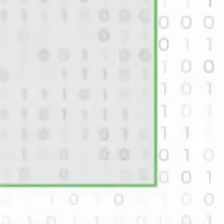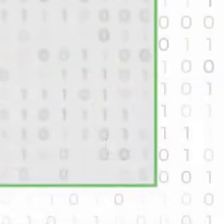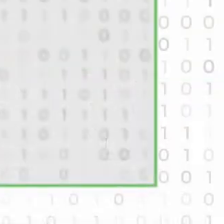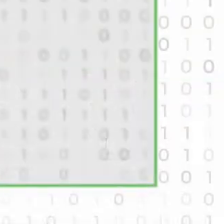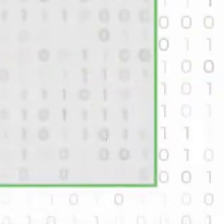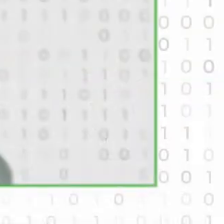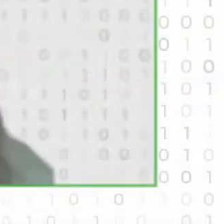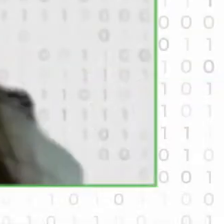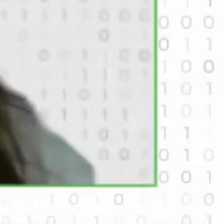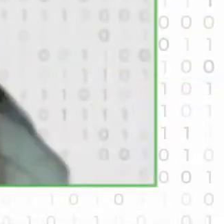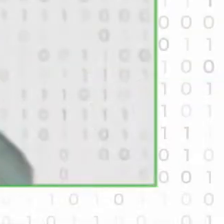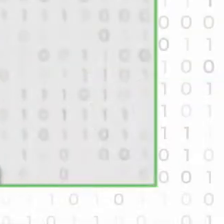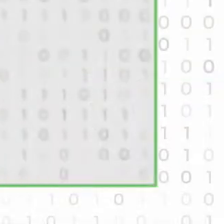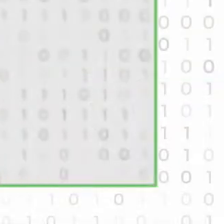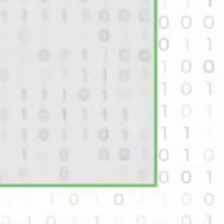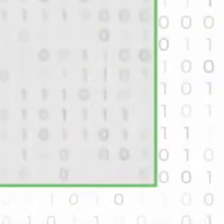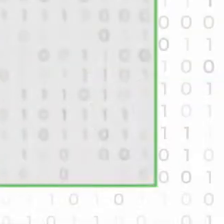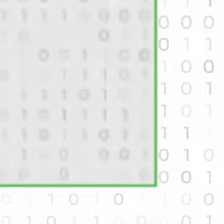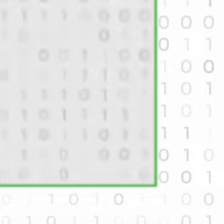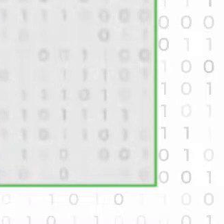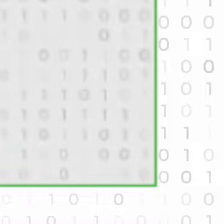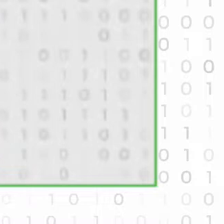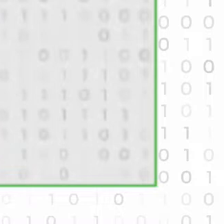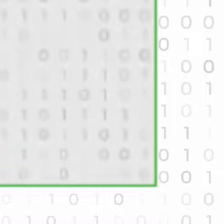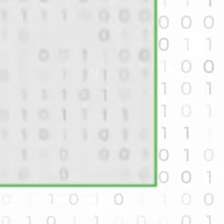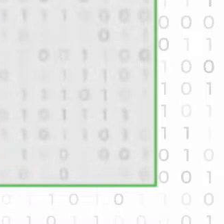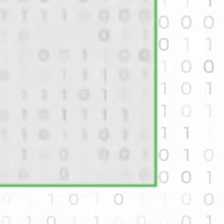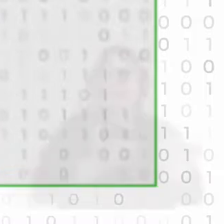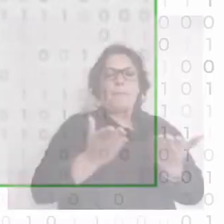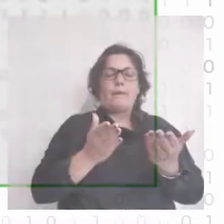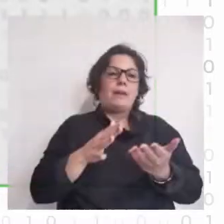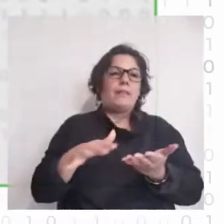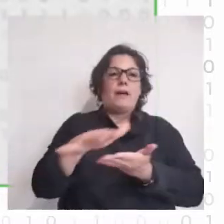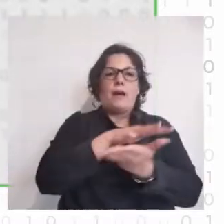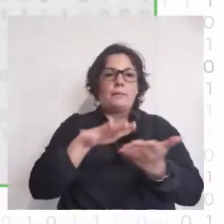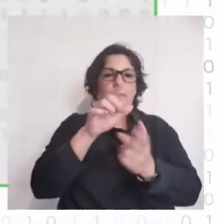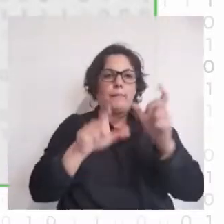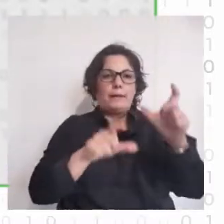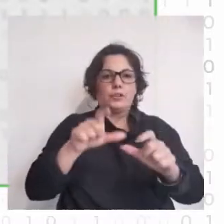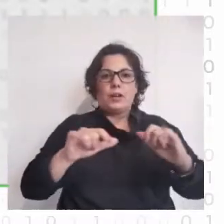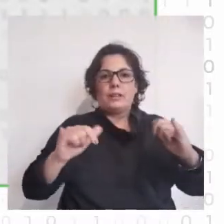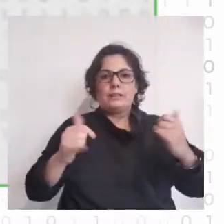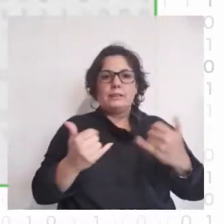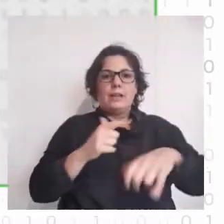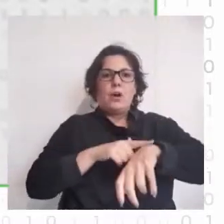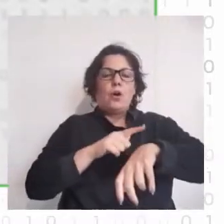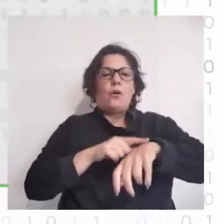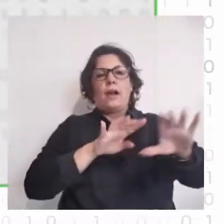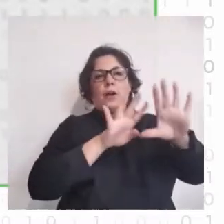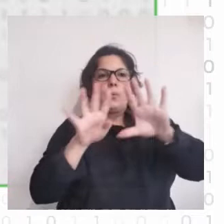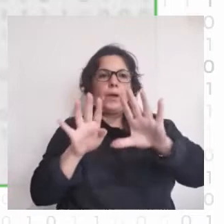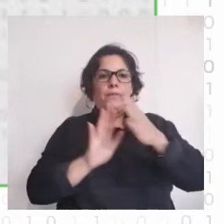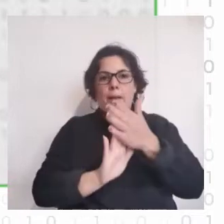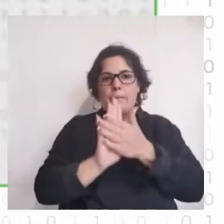Muy buenos días, le damos la bienvenida a toda la audiencia. Siendo las 9 de la mañana, vamos